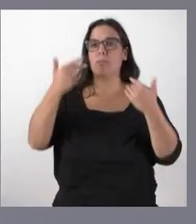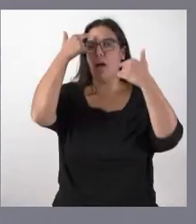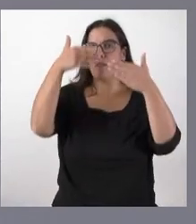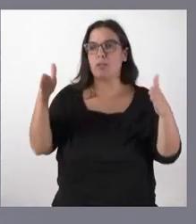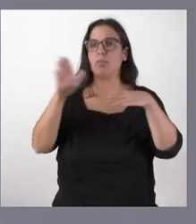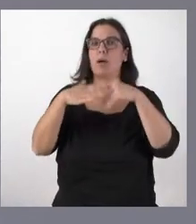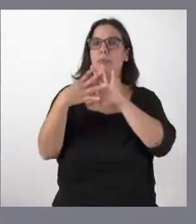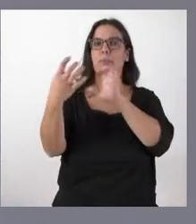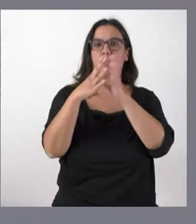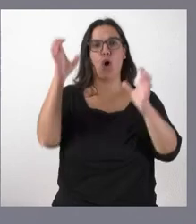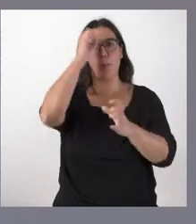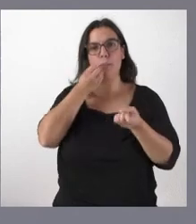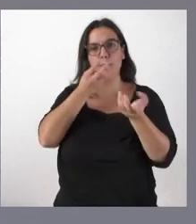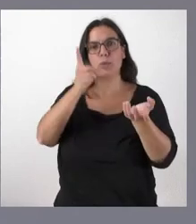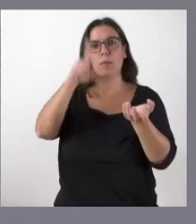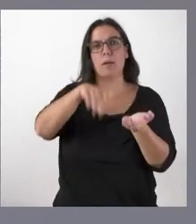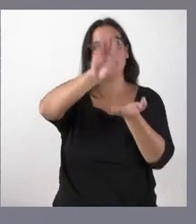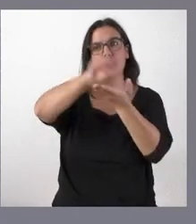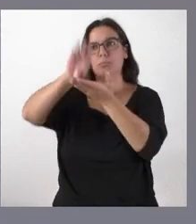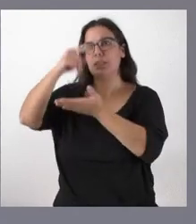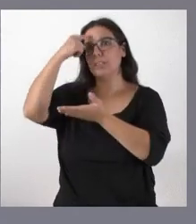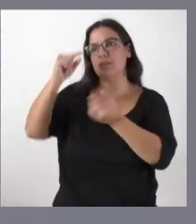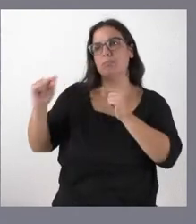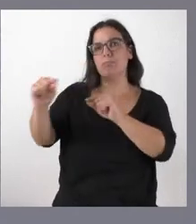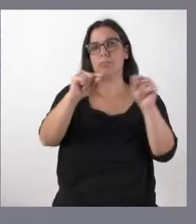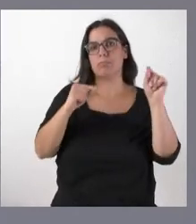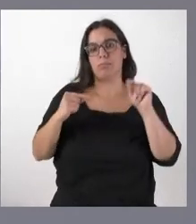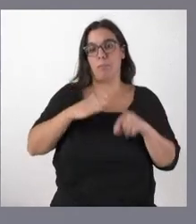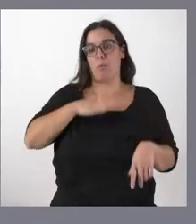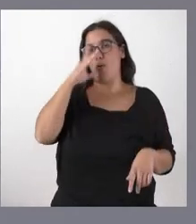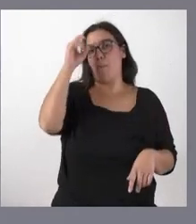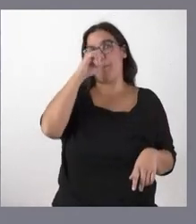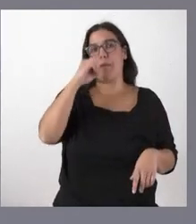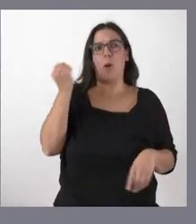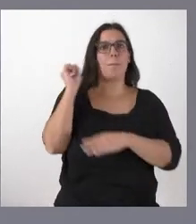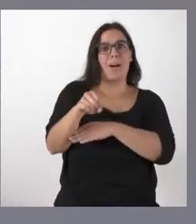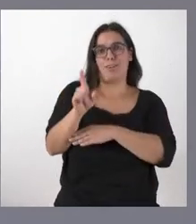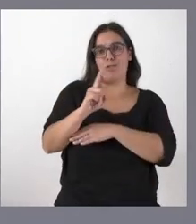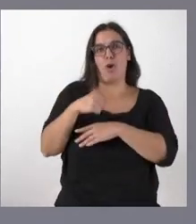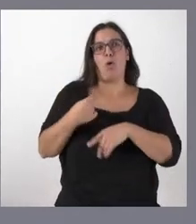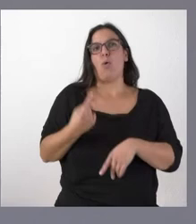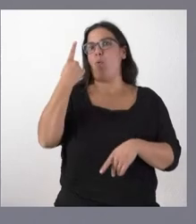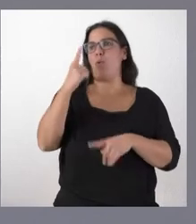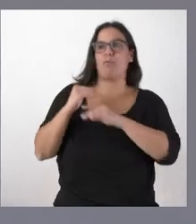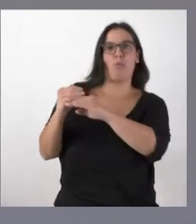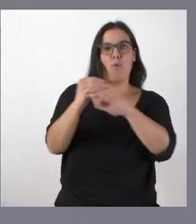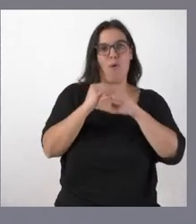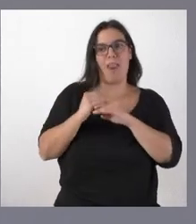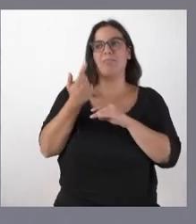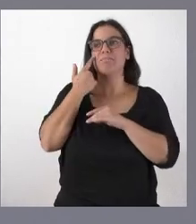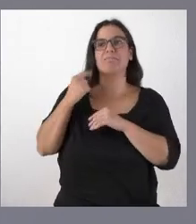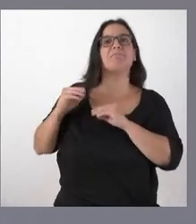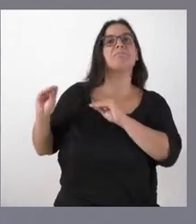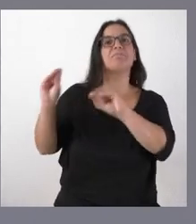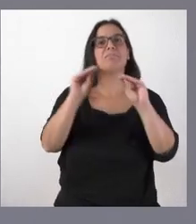manifestar nuestra opinión pero también de saber que nuestra opinión es una más dentro del Consejo Interterritorial y por tanto que haya